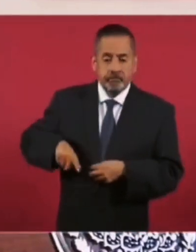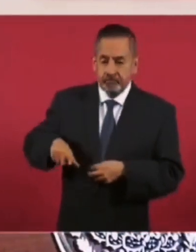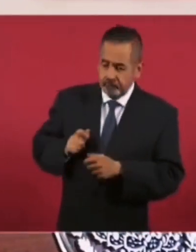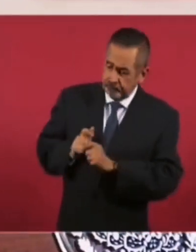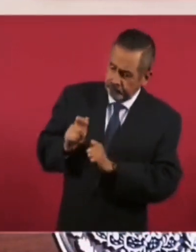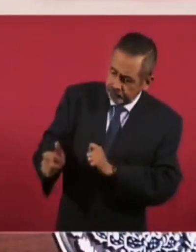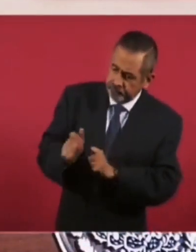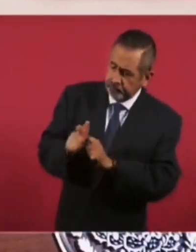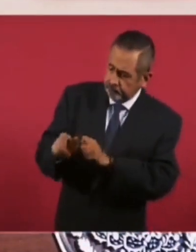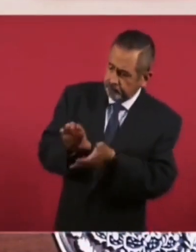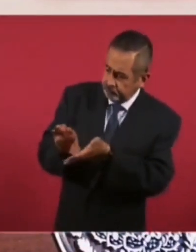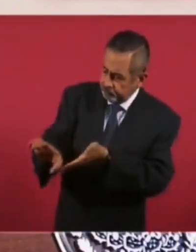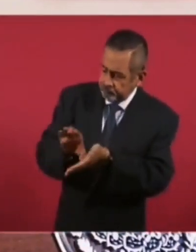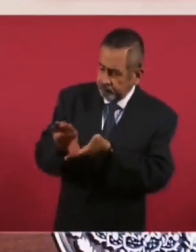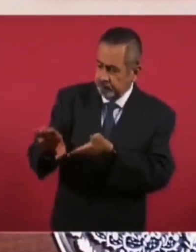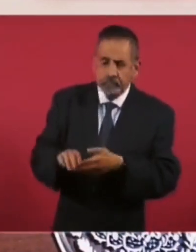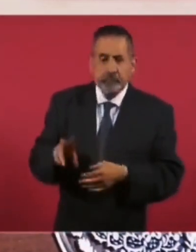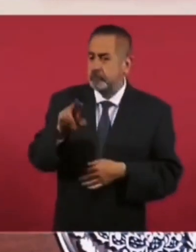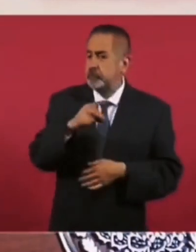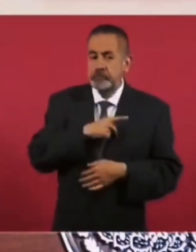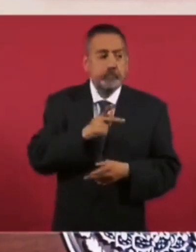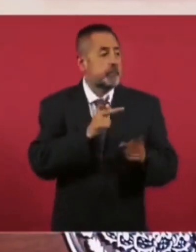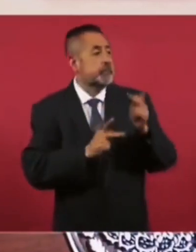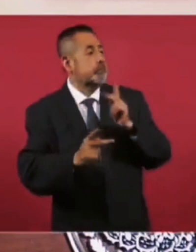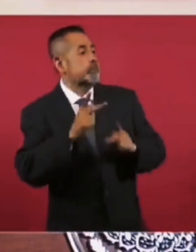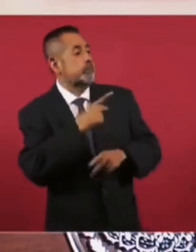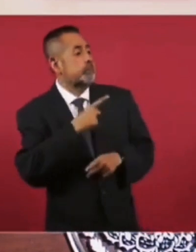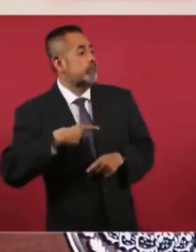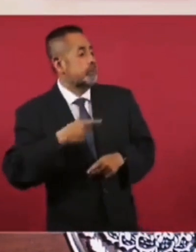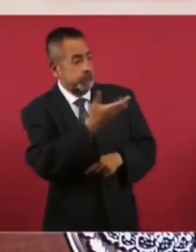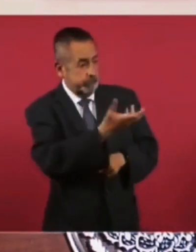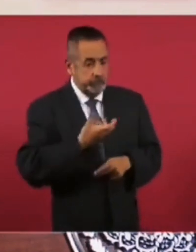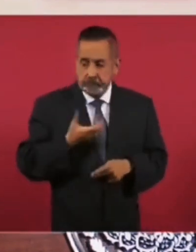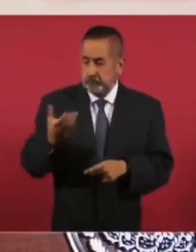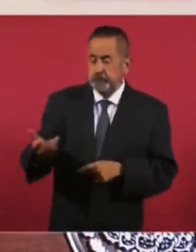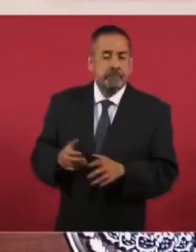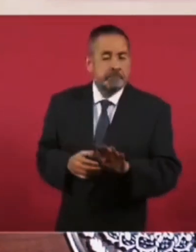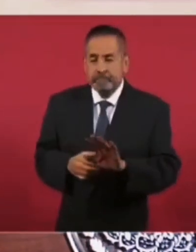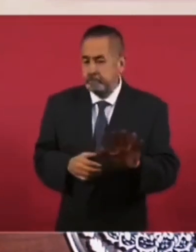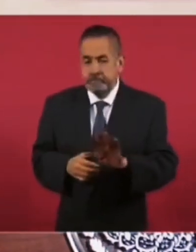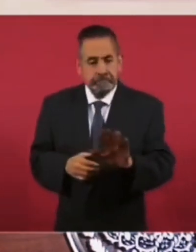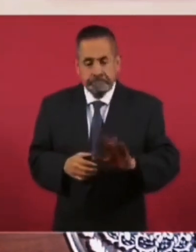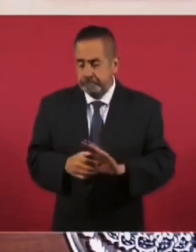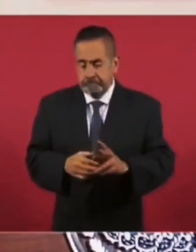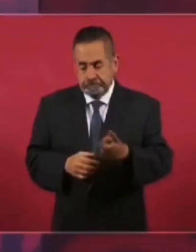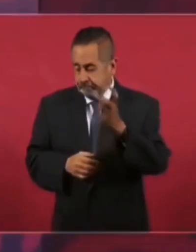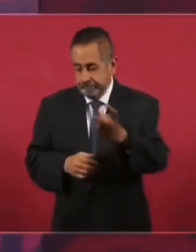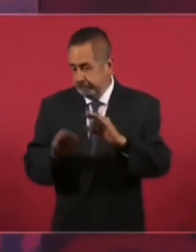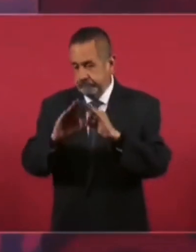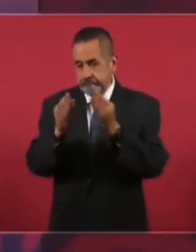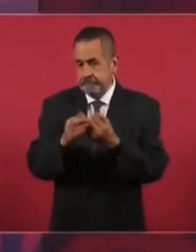no es deuda, no son esos mecanismos